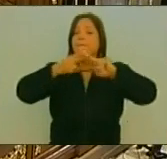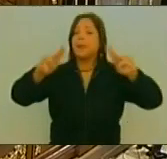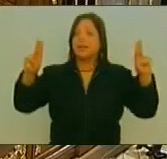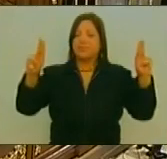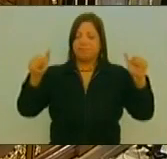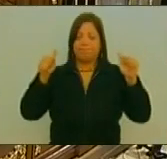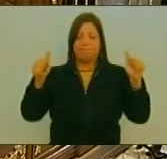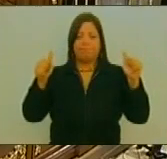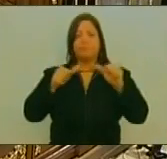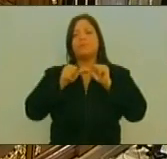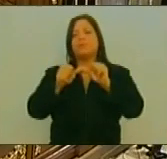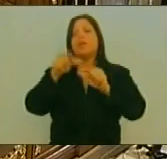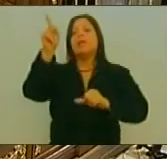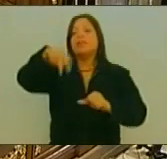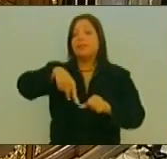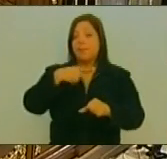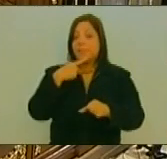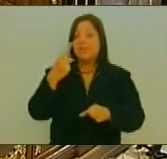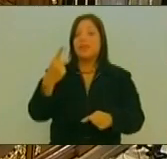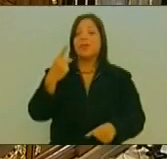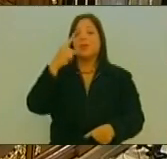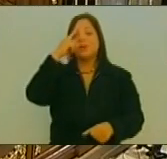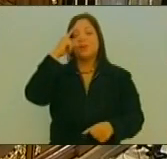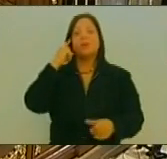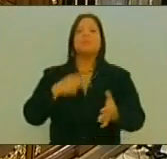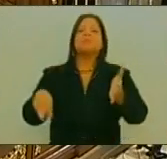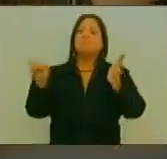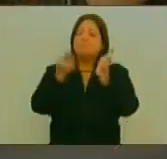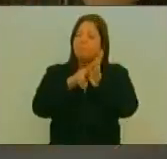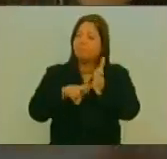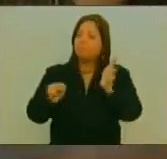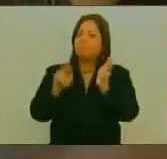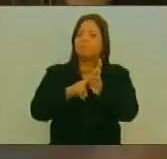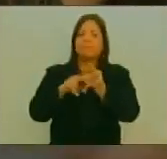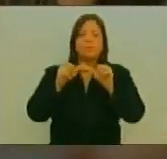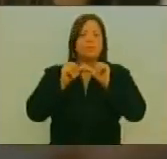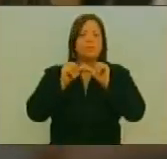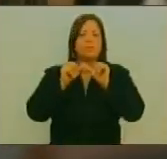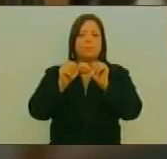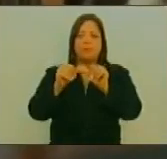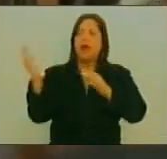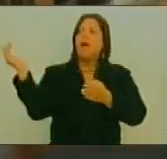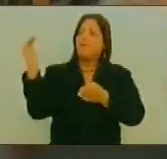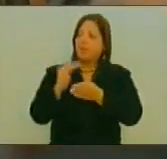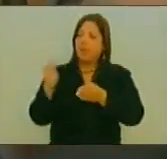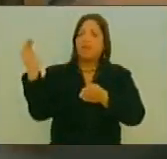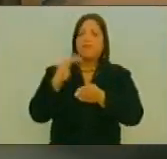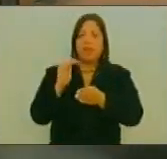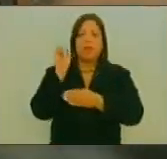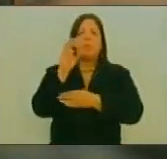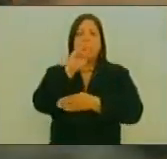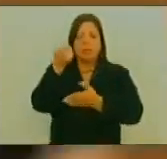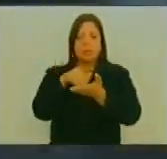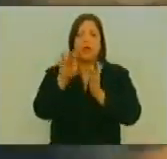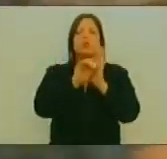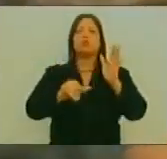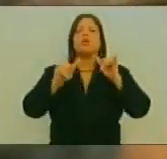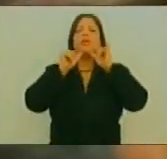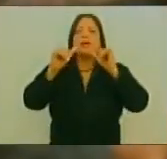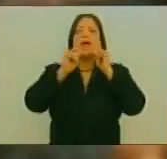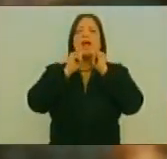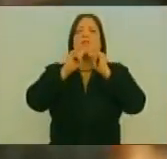Asimismo Reiteró Que de manera Periódica Asistirá Al poder Constituyente